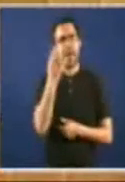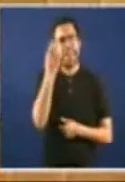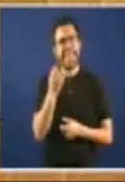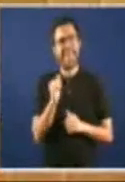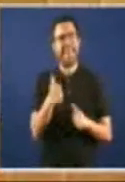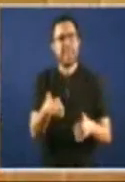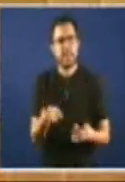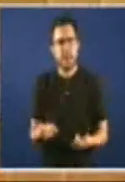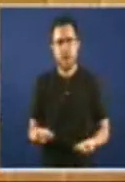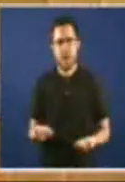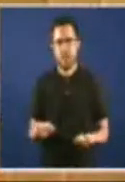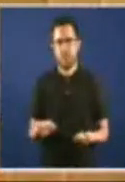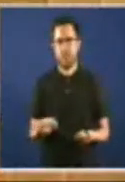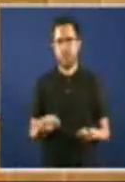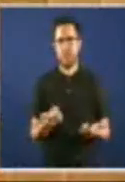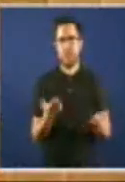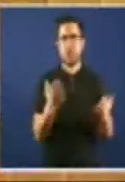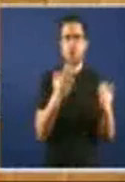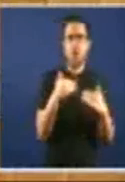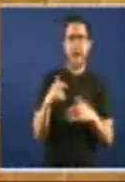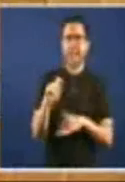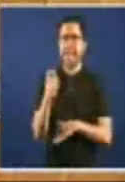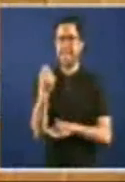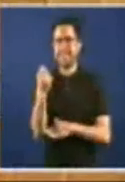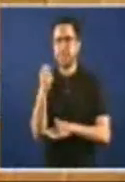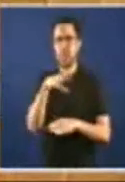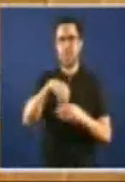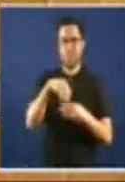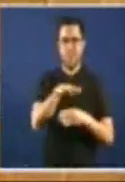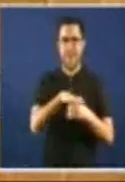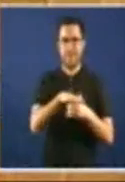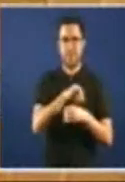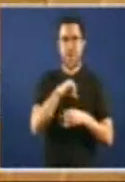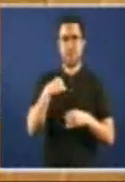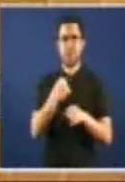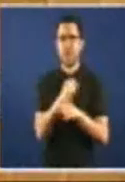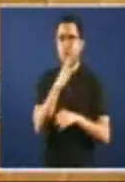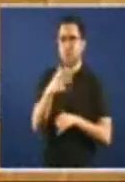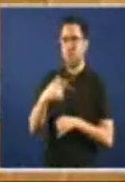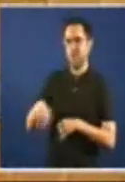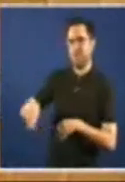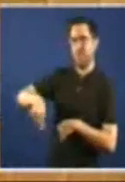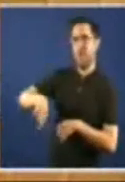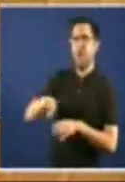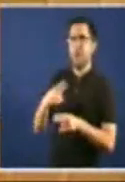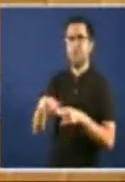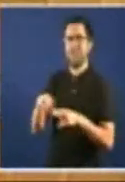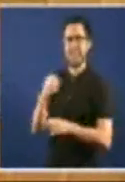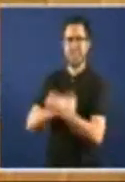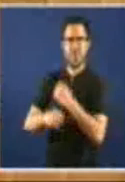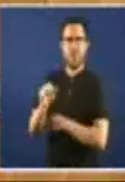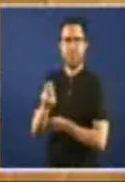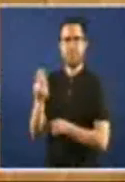hai falta de éxito no autoemprego Se hai falta de iniciativa, se por unhas políticas económicas do Partido Popular Que desde logo